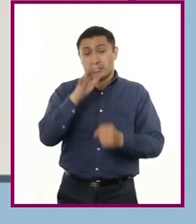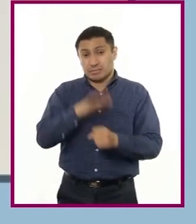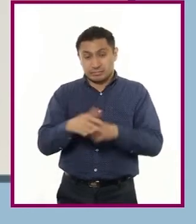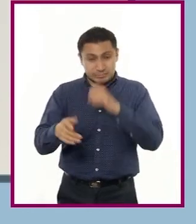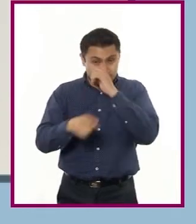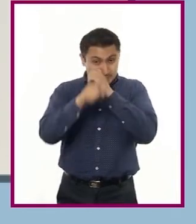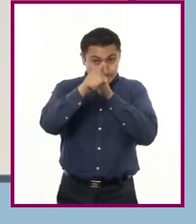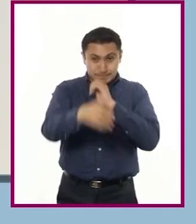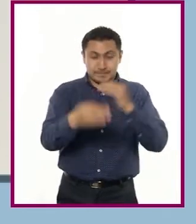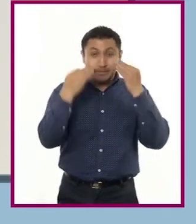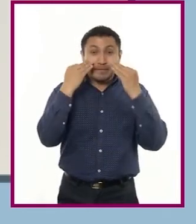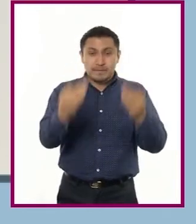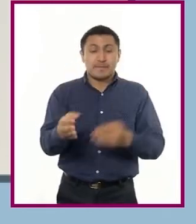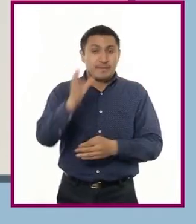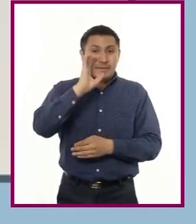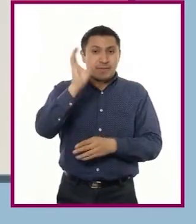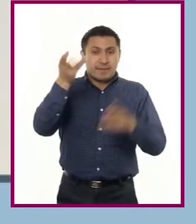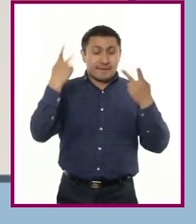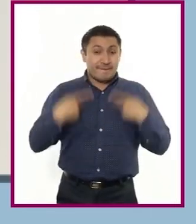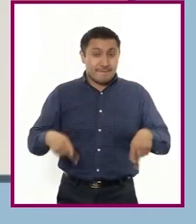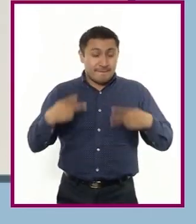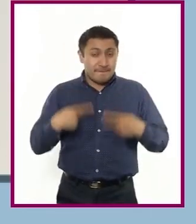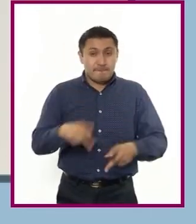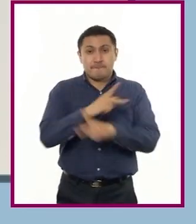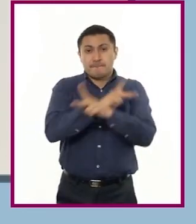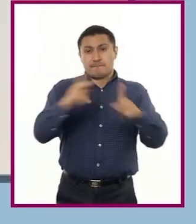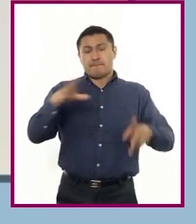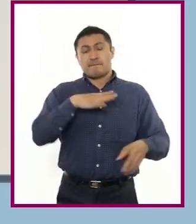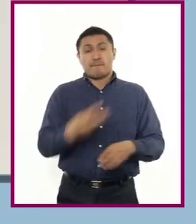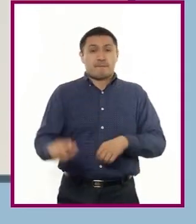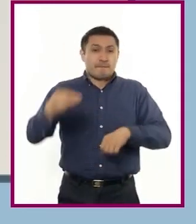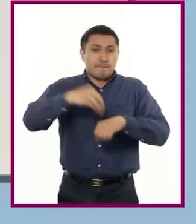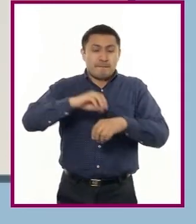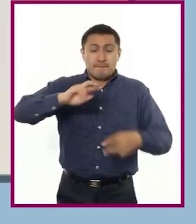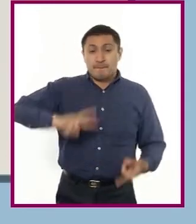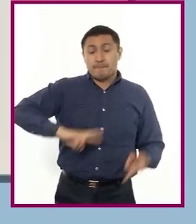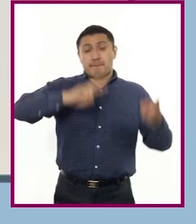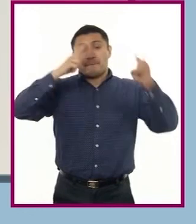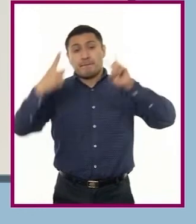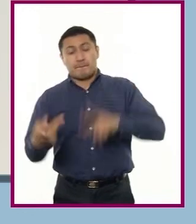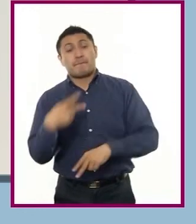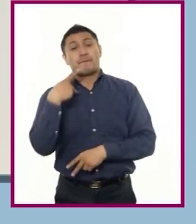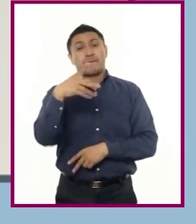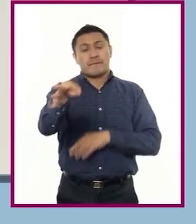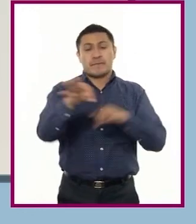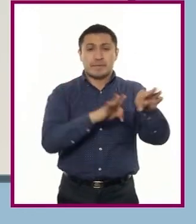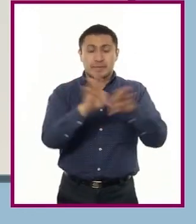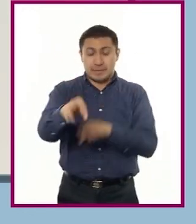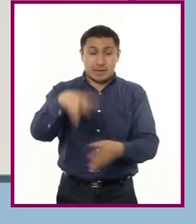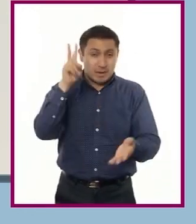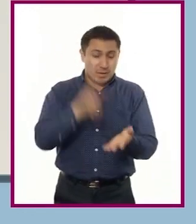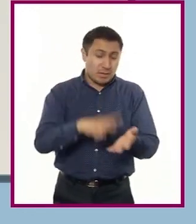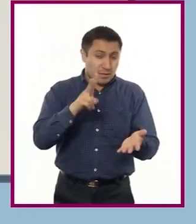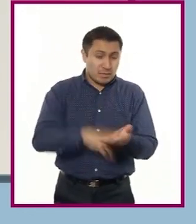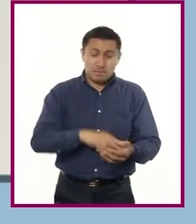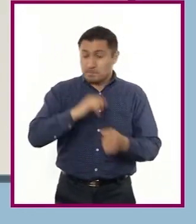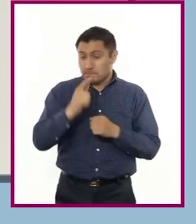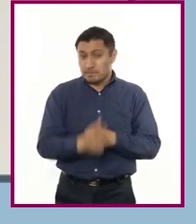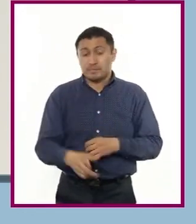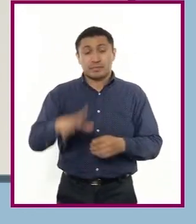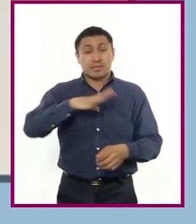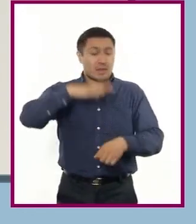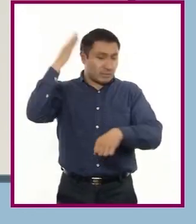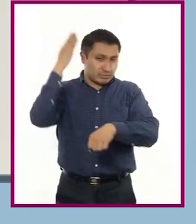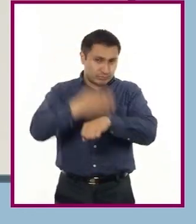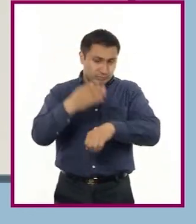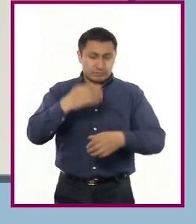te habrás dado cuenta, cuando un servidor público se comporta de manera contraria a sus principios o valores, se hace acreedor a alguna